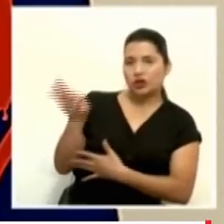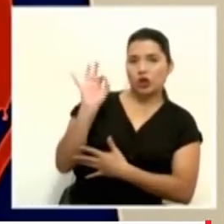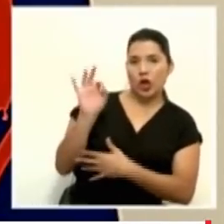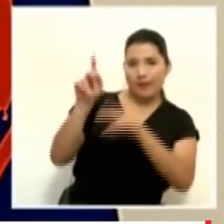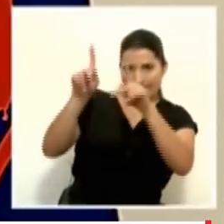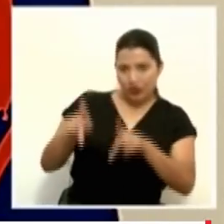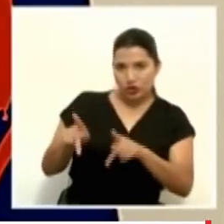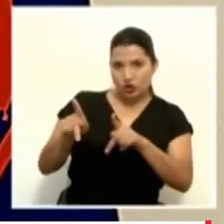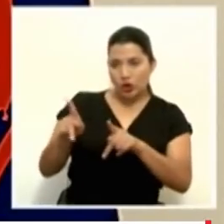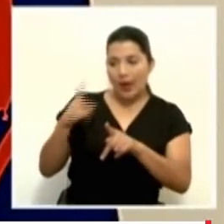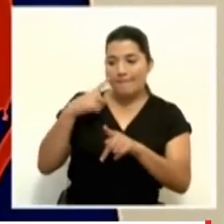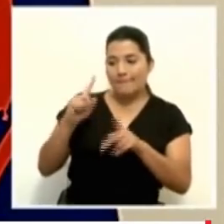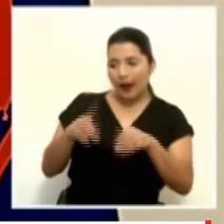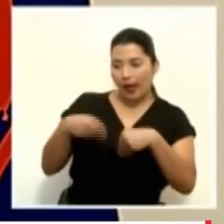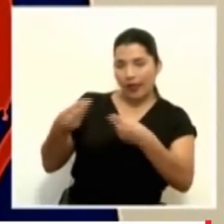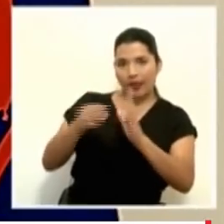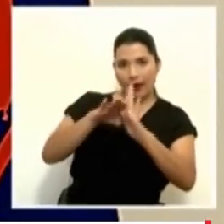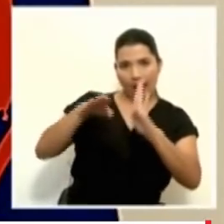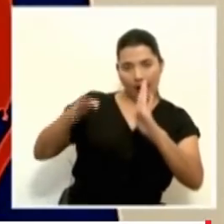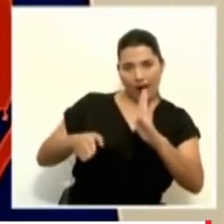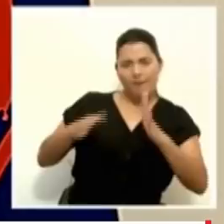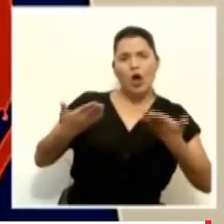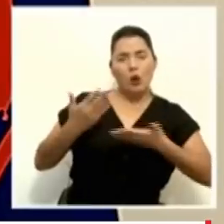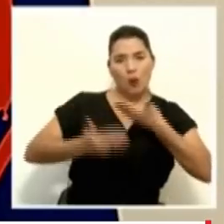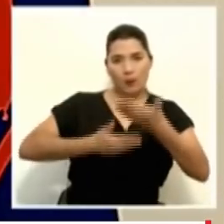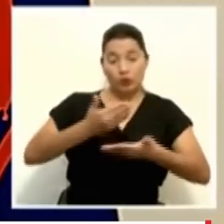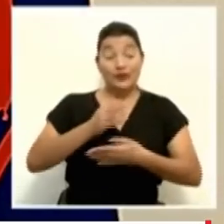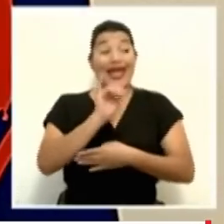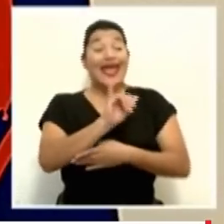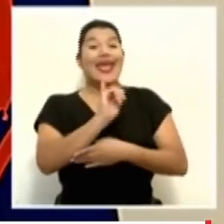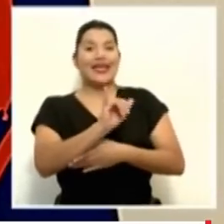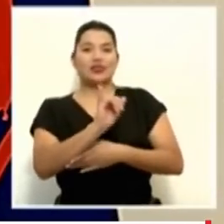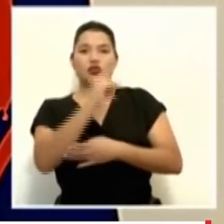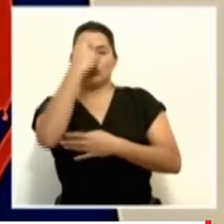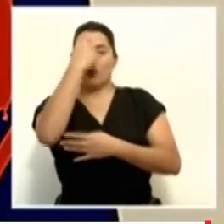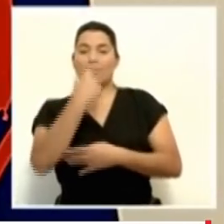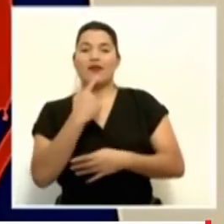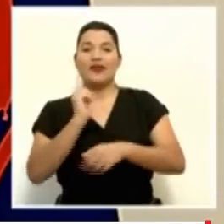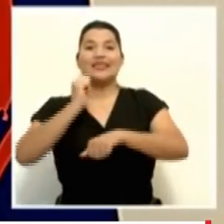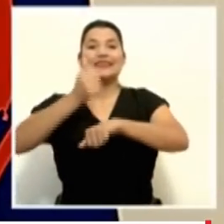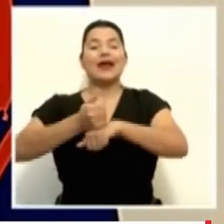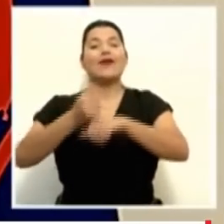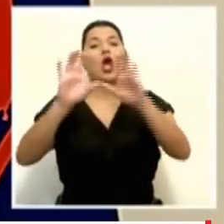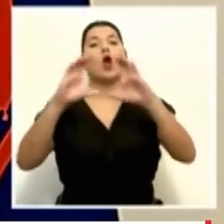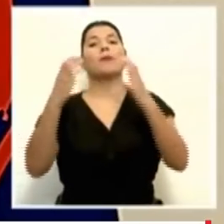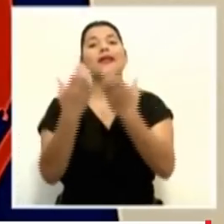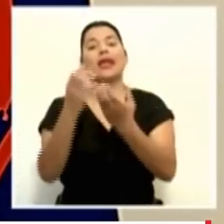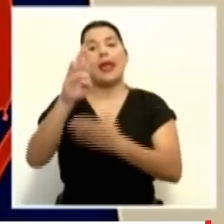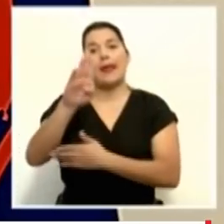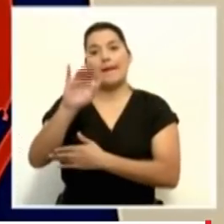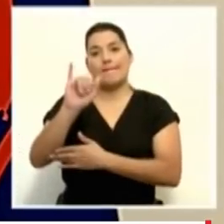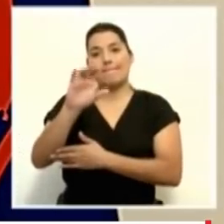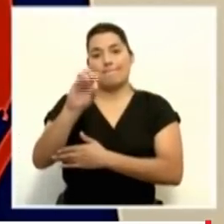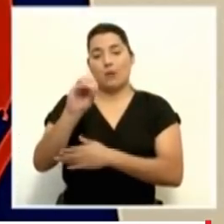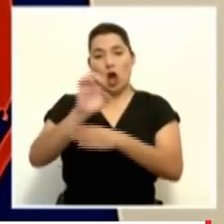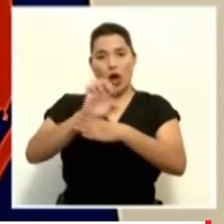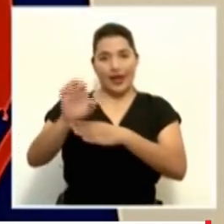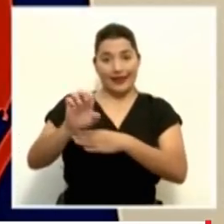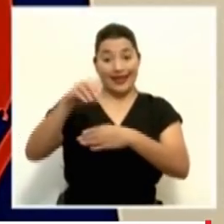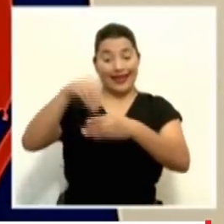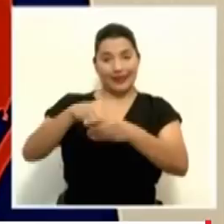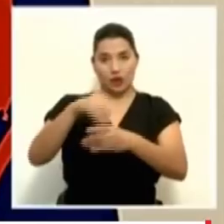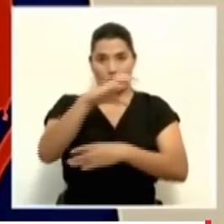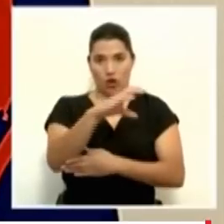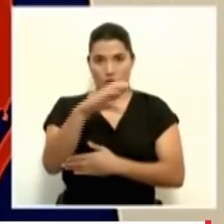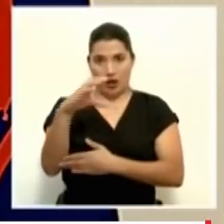desarrolla el Comité de Bioética de la Caja Costarricense de Seguro Social. Hay criterios que